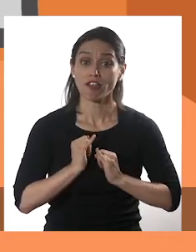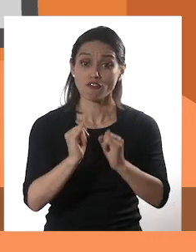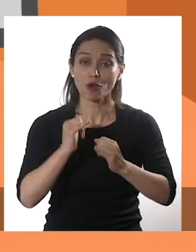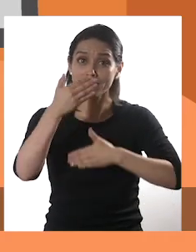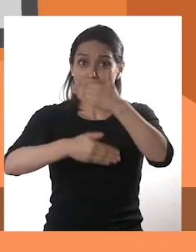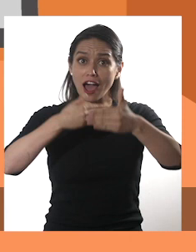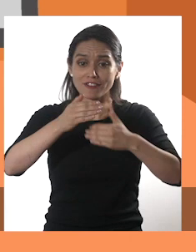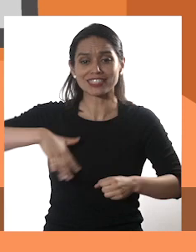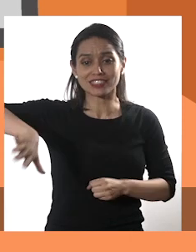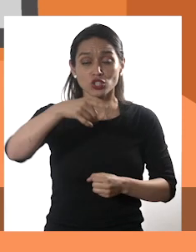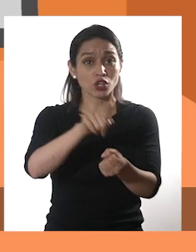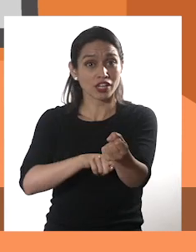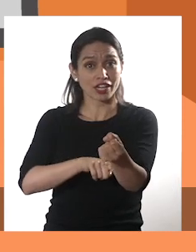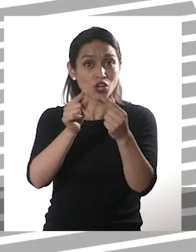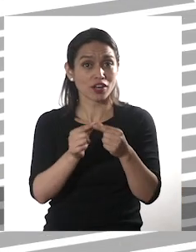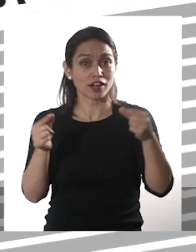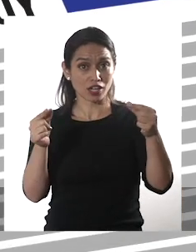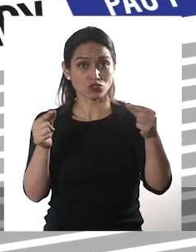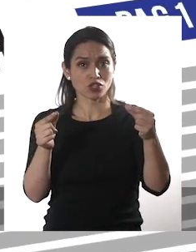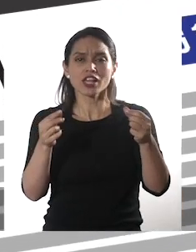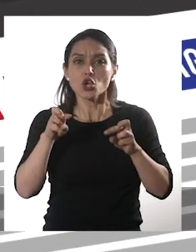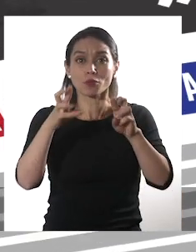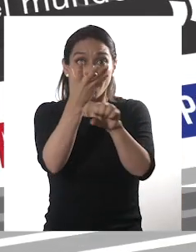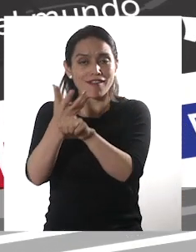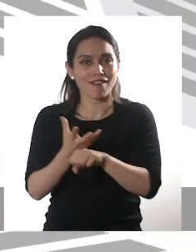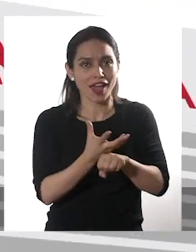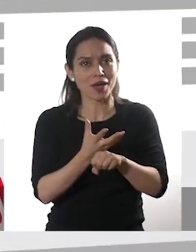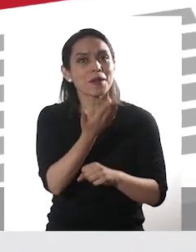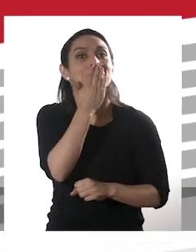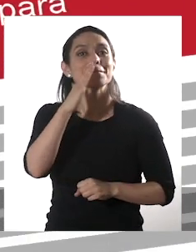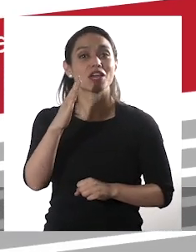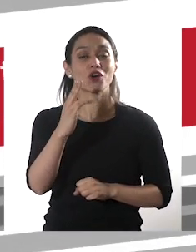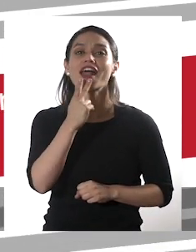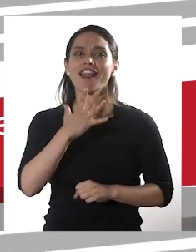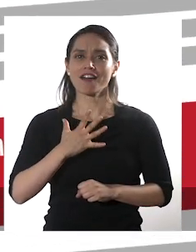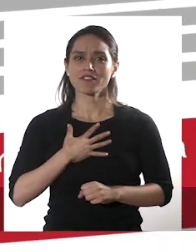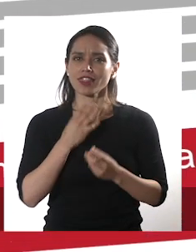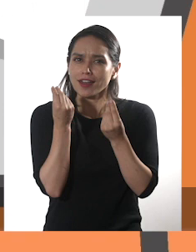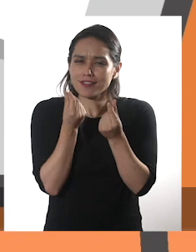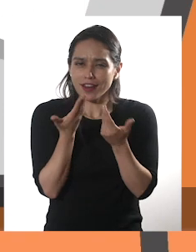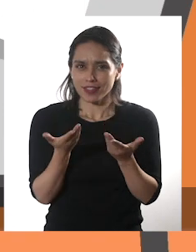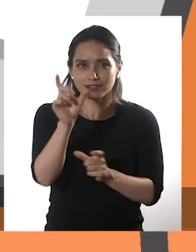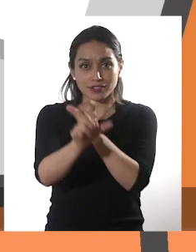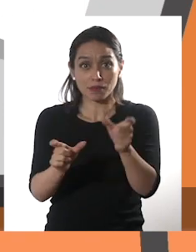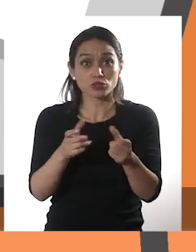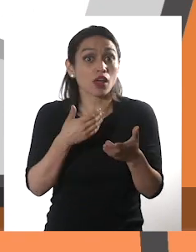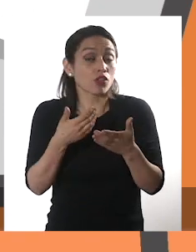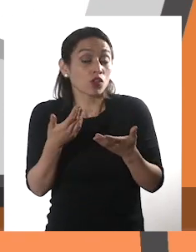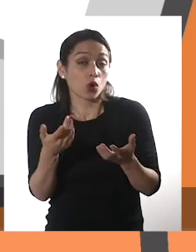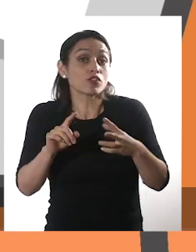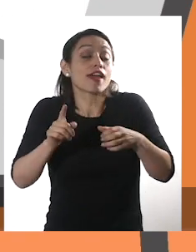los avances del sector energético nacional y sus oportunidades para mejorar la calidad de vida de las personas a través de